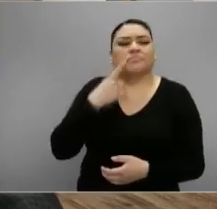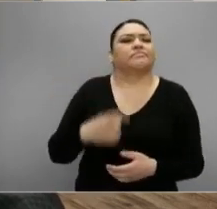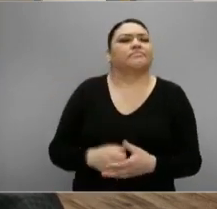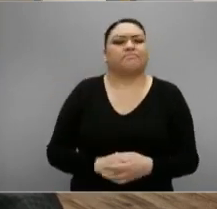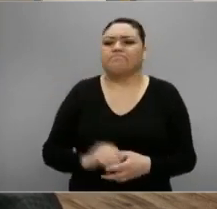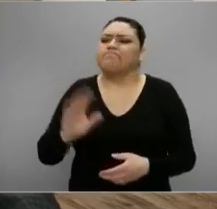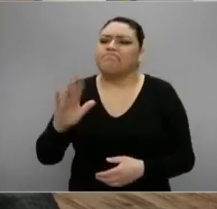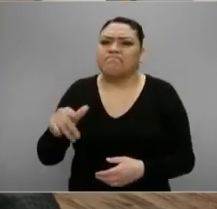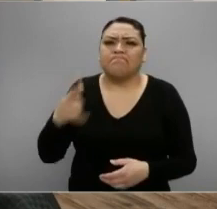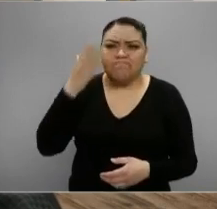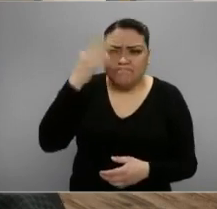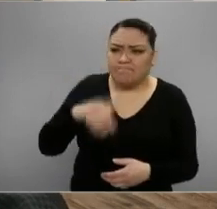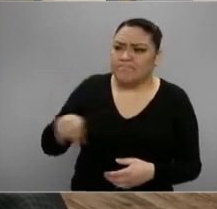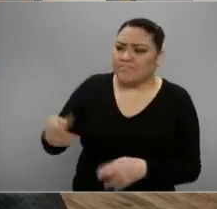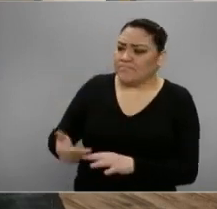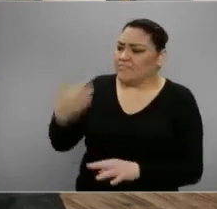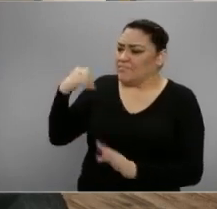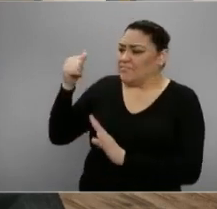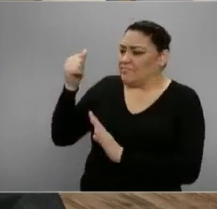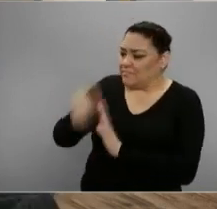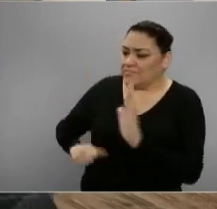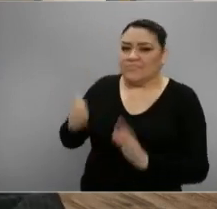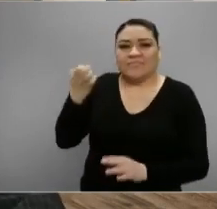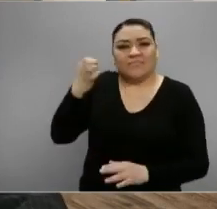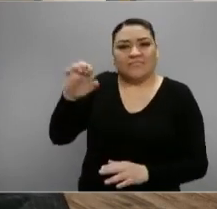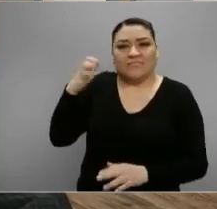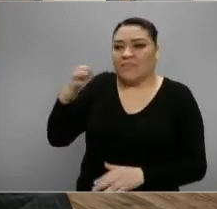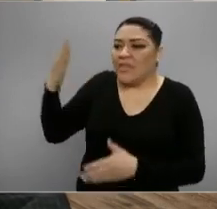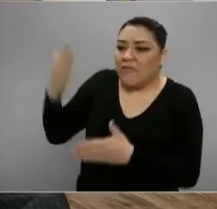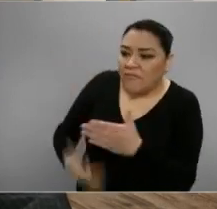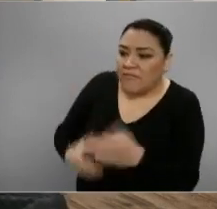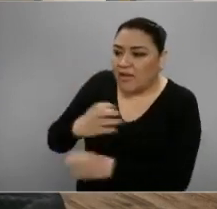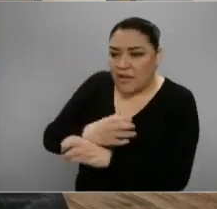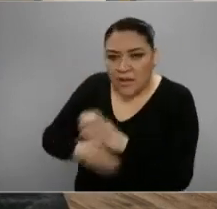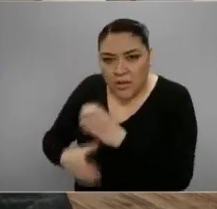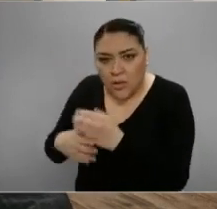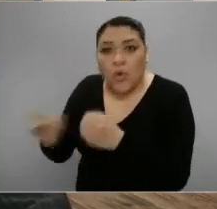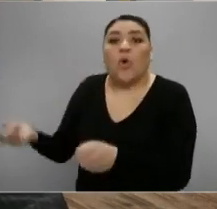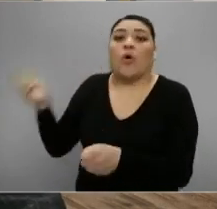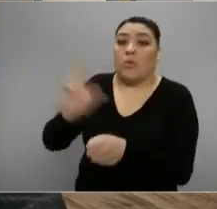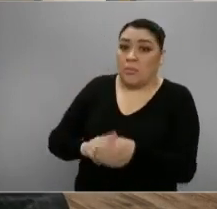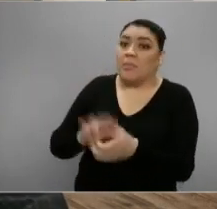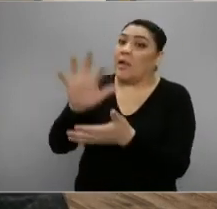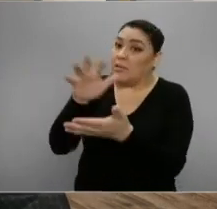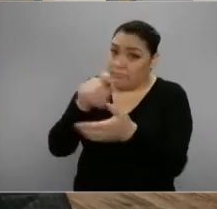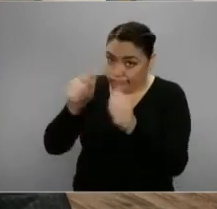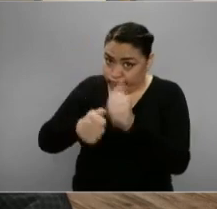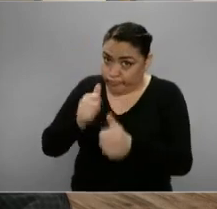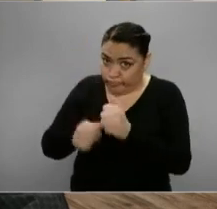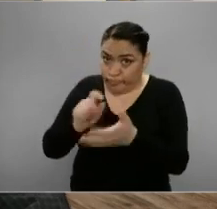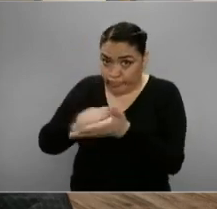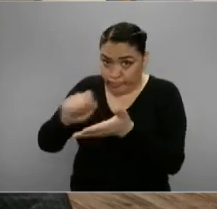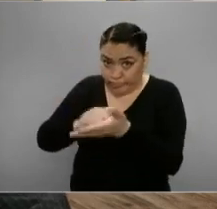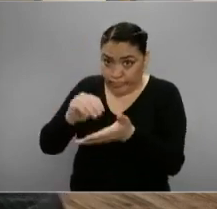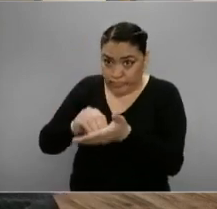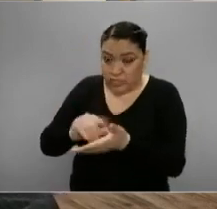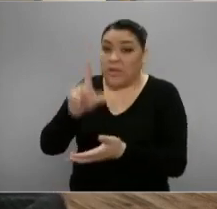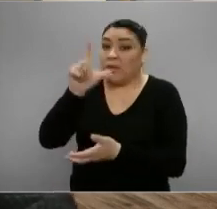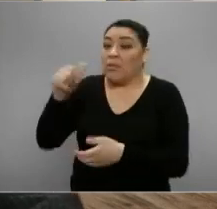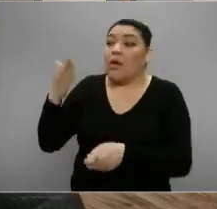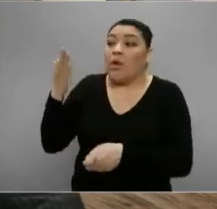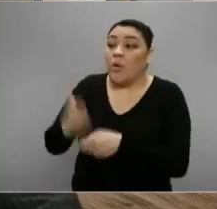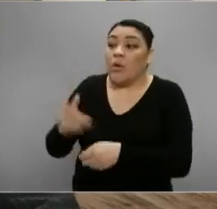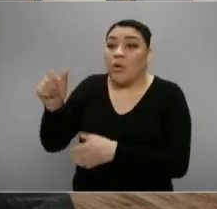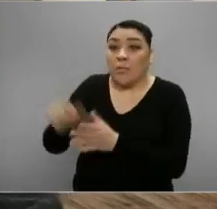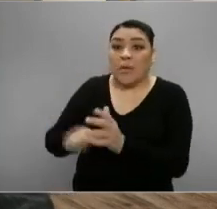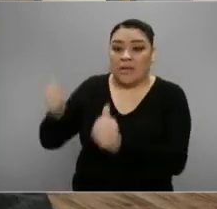Dice, insistió que desde enero hicieron los reportes de falta de insumos en los hospitales. Fíjate nada más, y criticó que